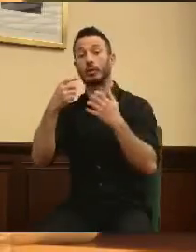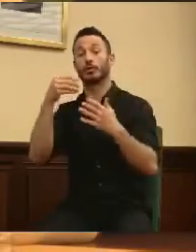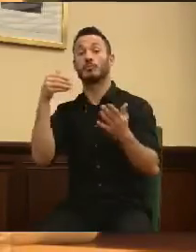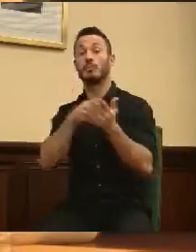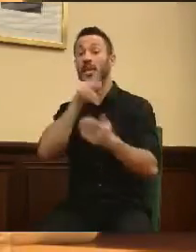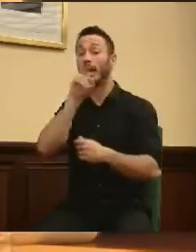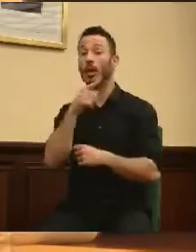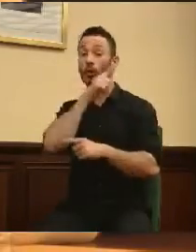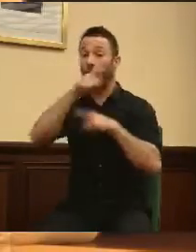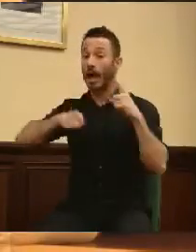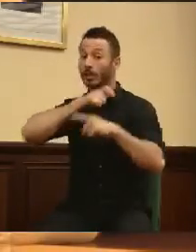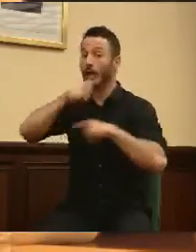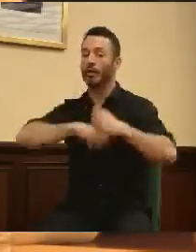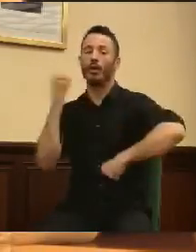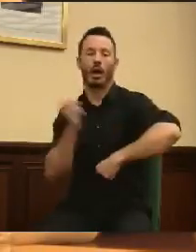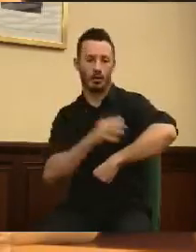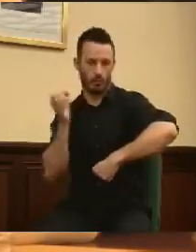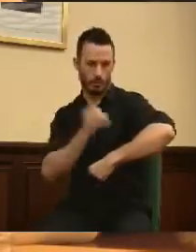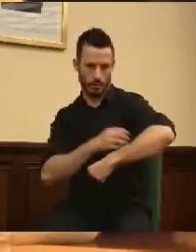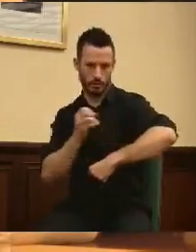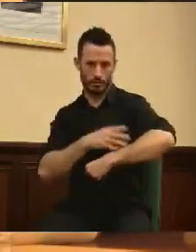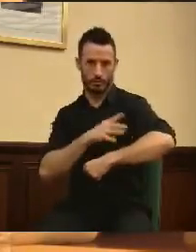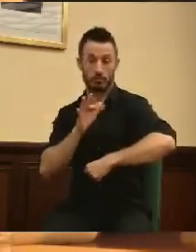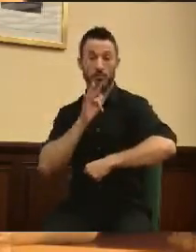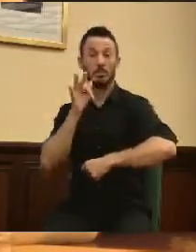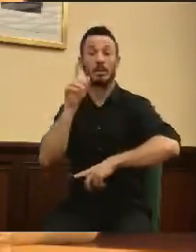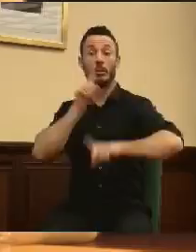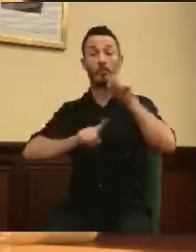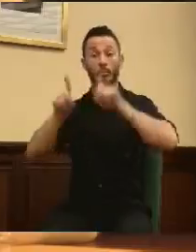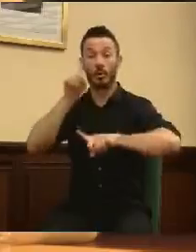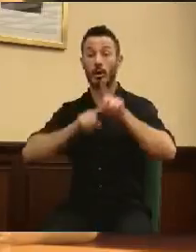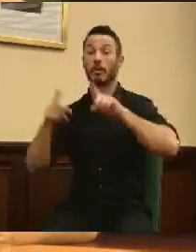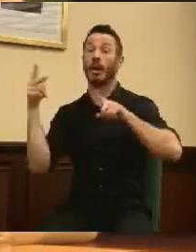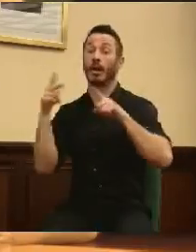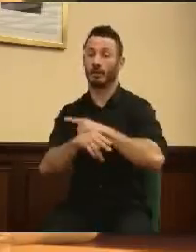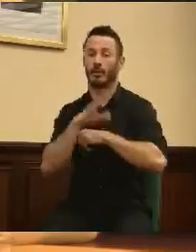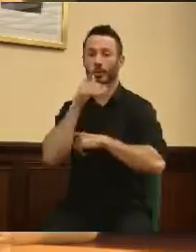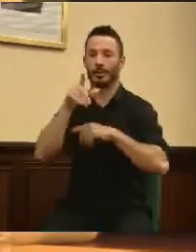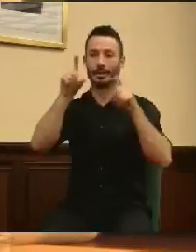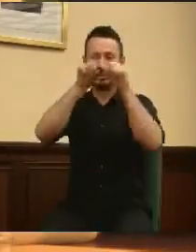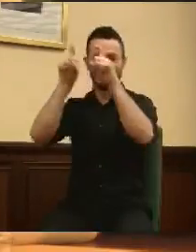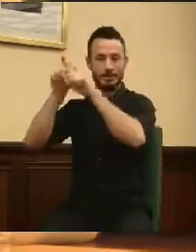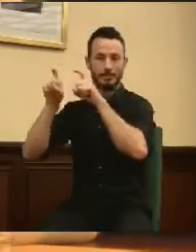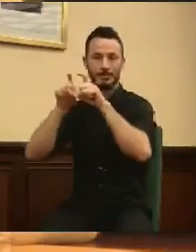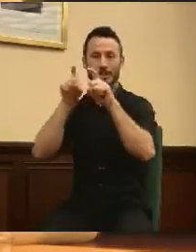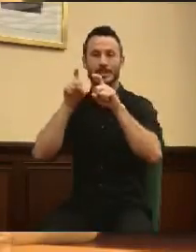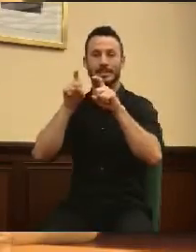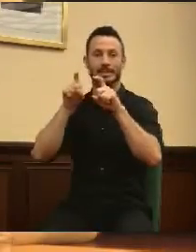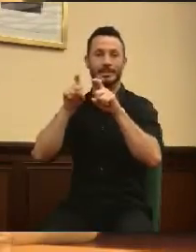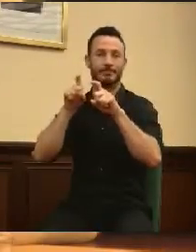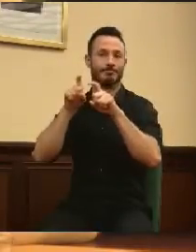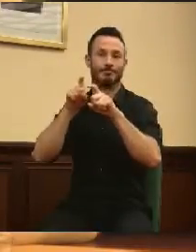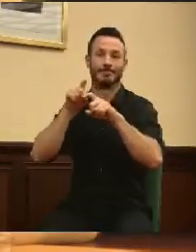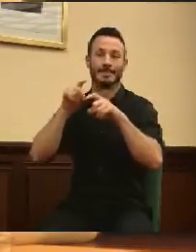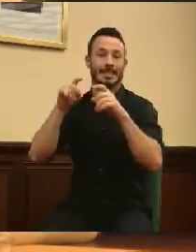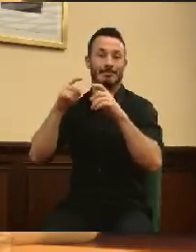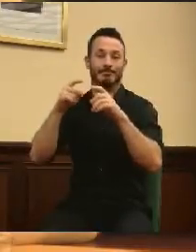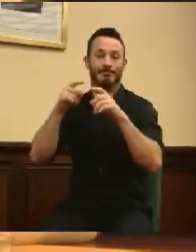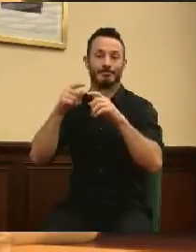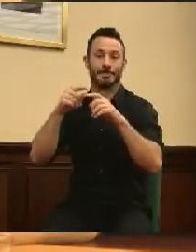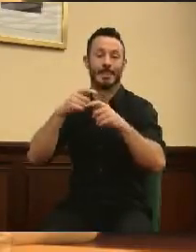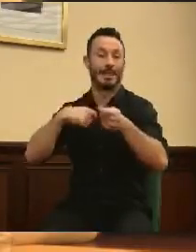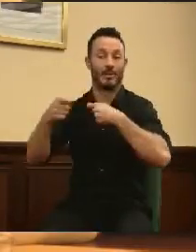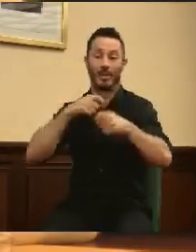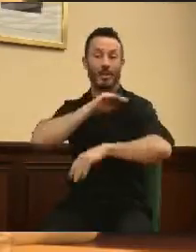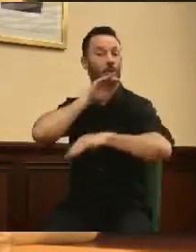anuales y nos evitaría gran parte de los problemas que actualmente tenemos con empresas que tienden a incumplir los pliegos de condiciones para